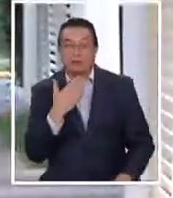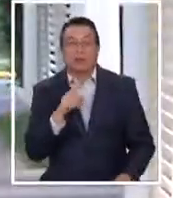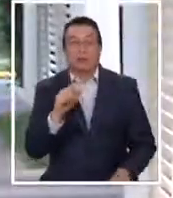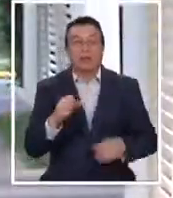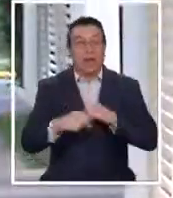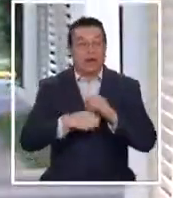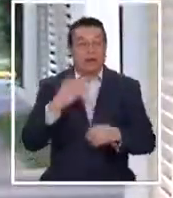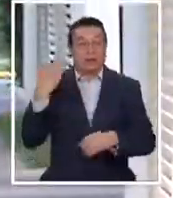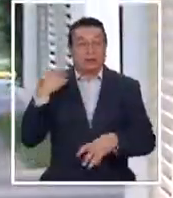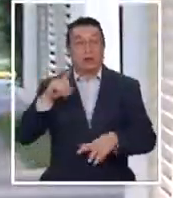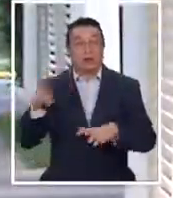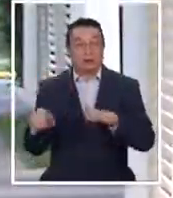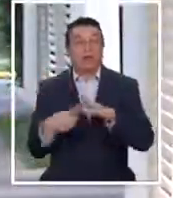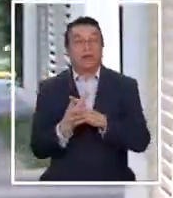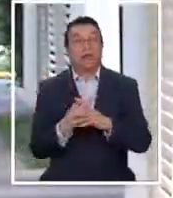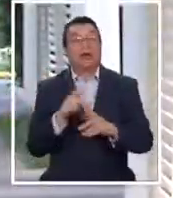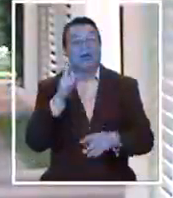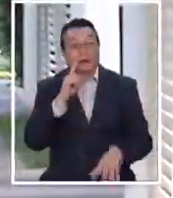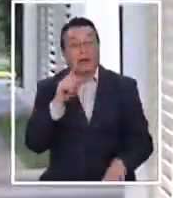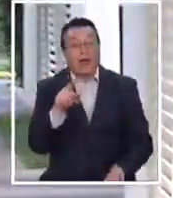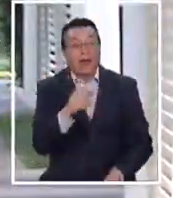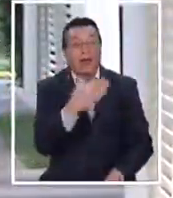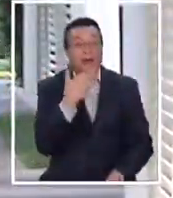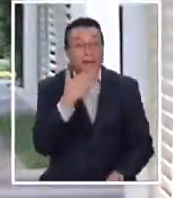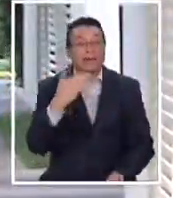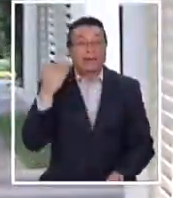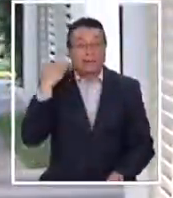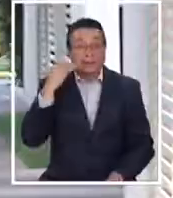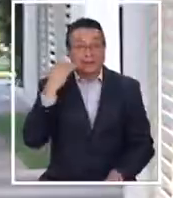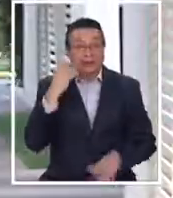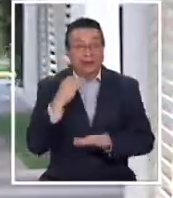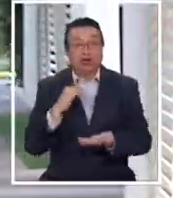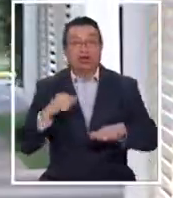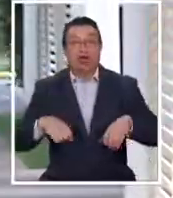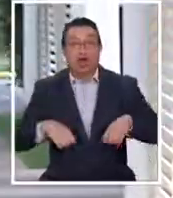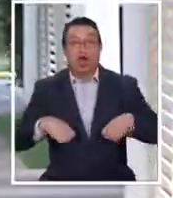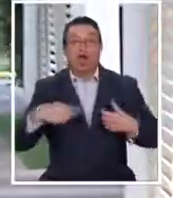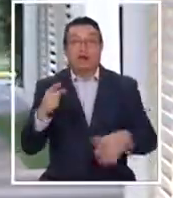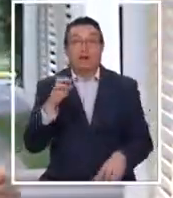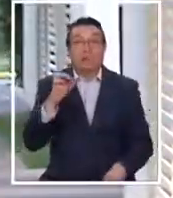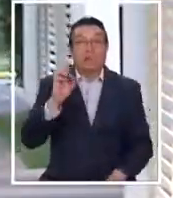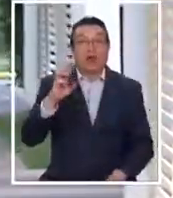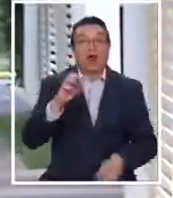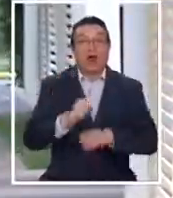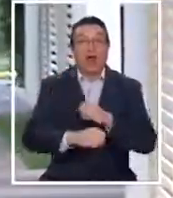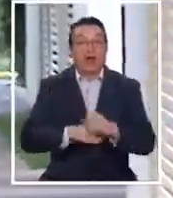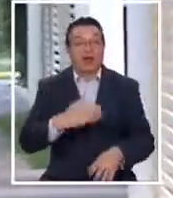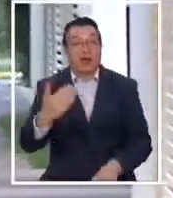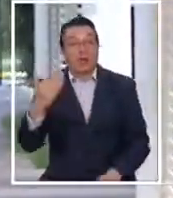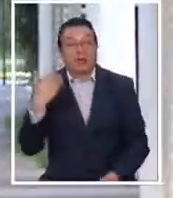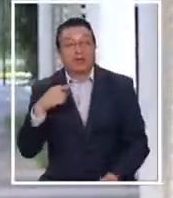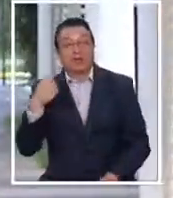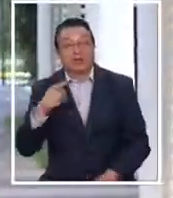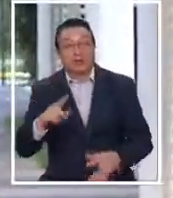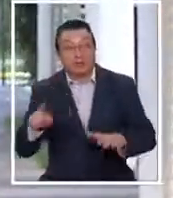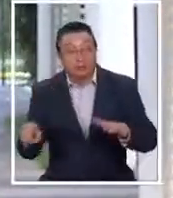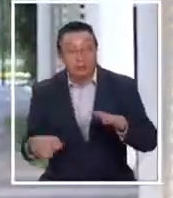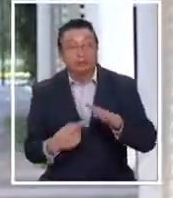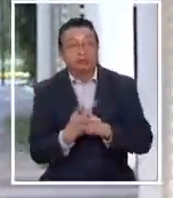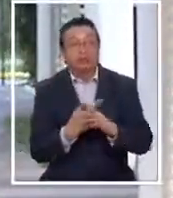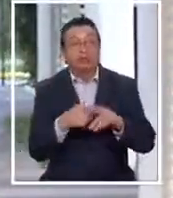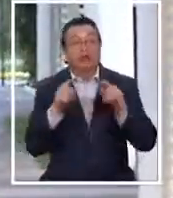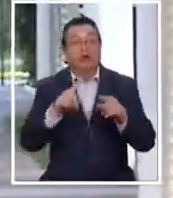aparecieron el año pasado y sobre todo para los niños, niñas, adolescentes que la pasaron peor el año pasado, en cuanto se activó